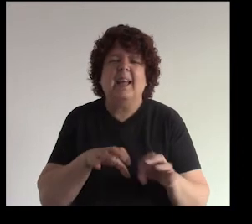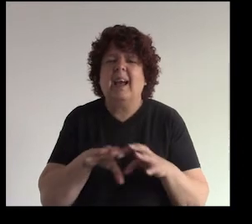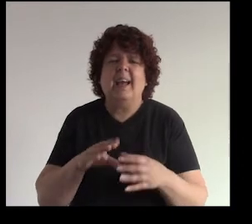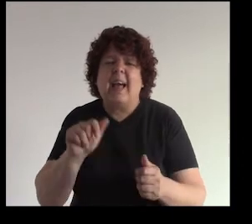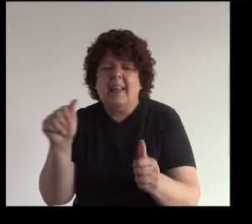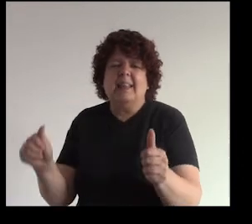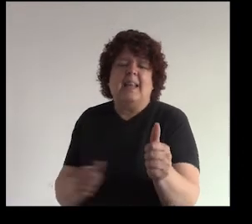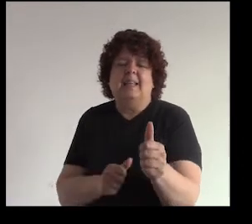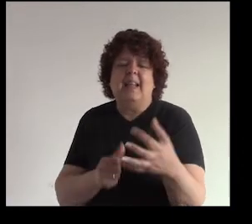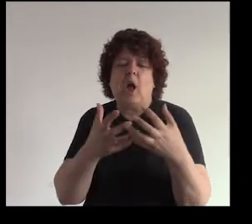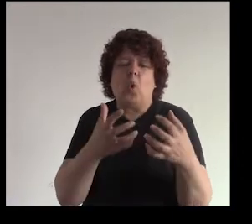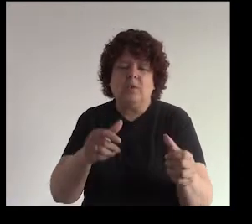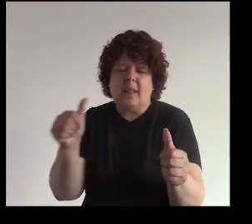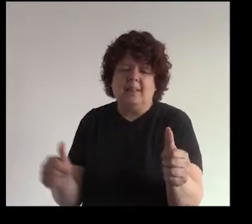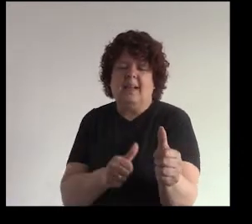detrás de ese producto ¿no?